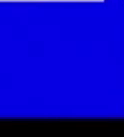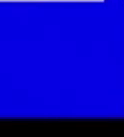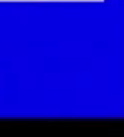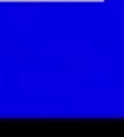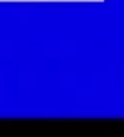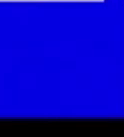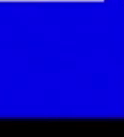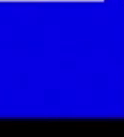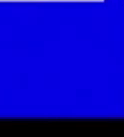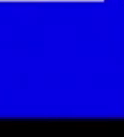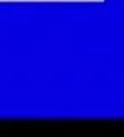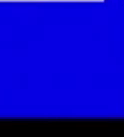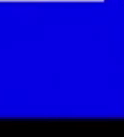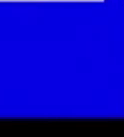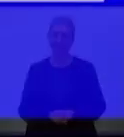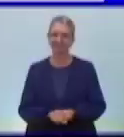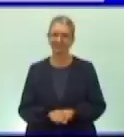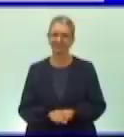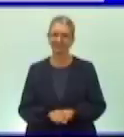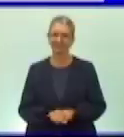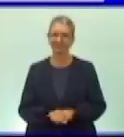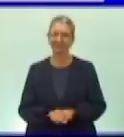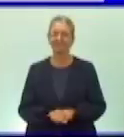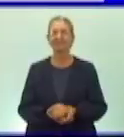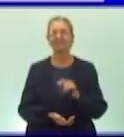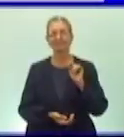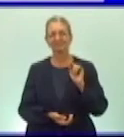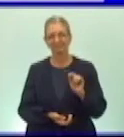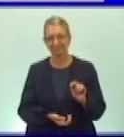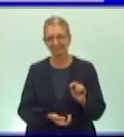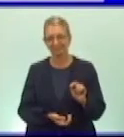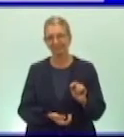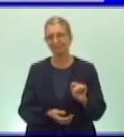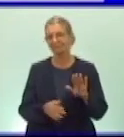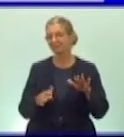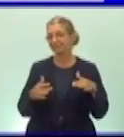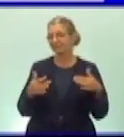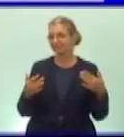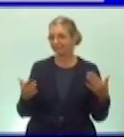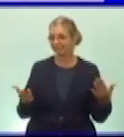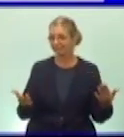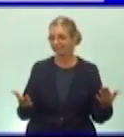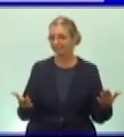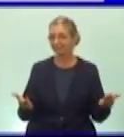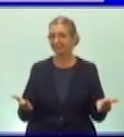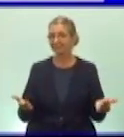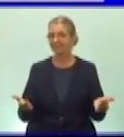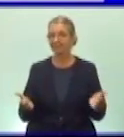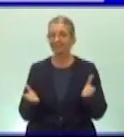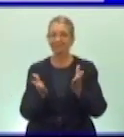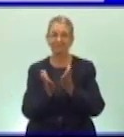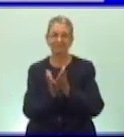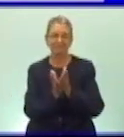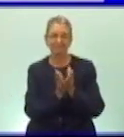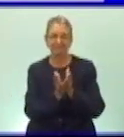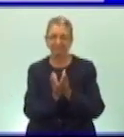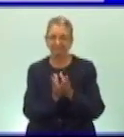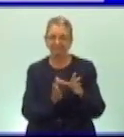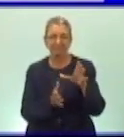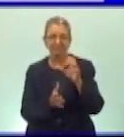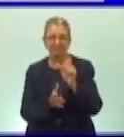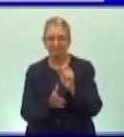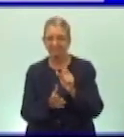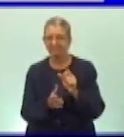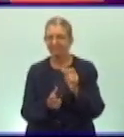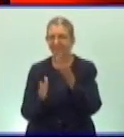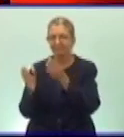por esa razón que al haber estudiado todos esos momentos de la historia de Cuba